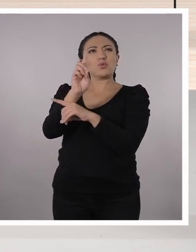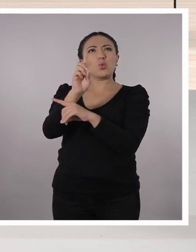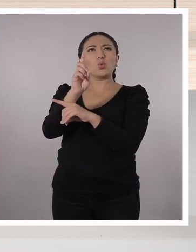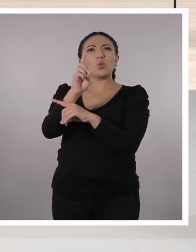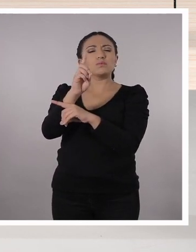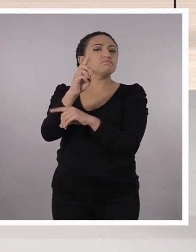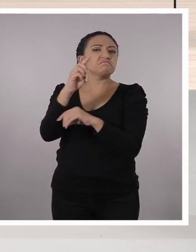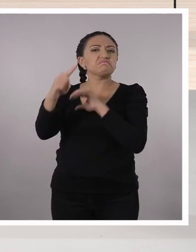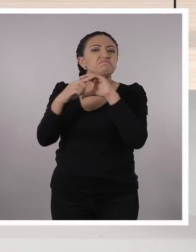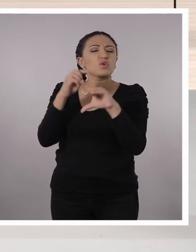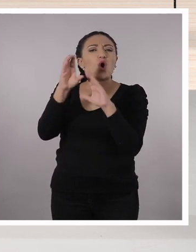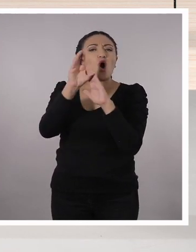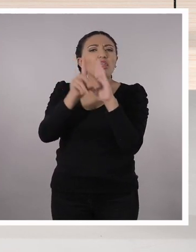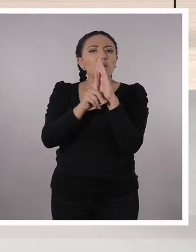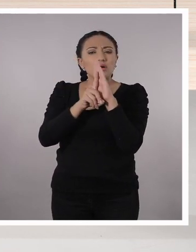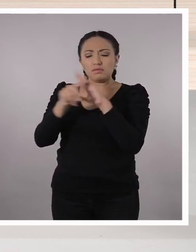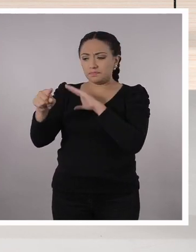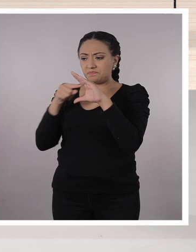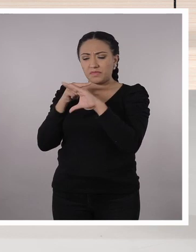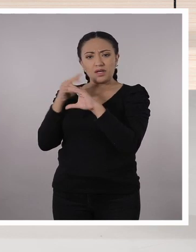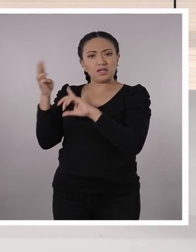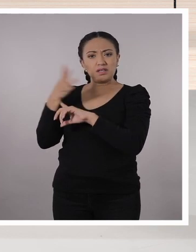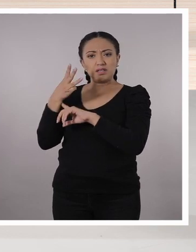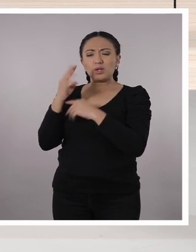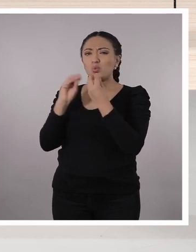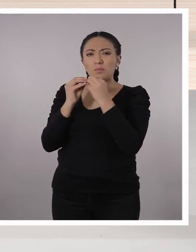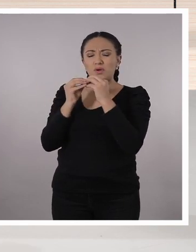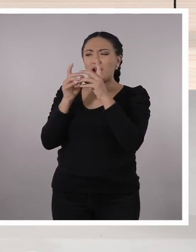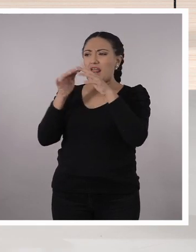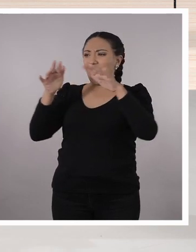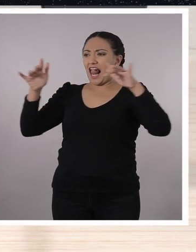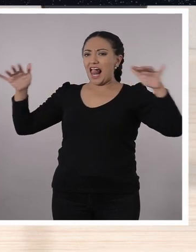Internet, pero es un número muy, muy grande. Miren.